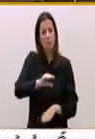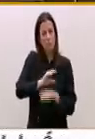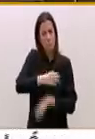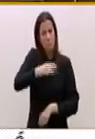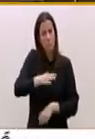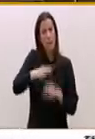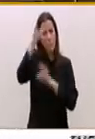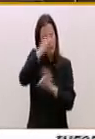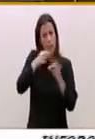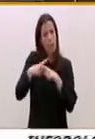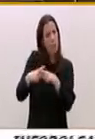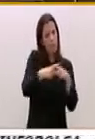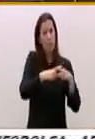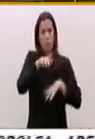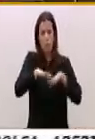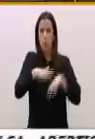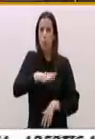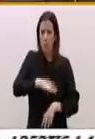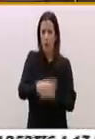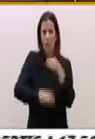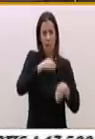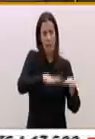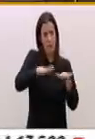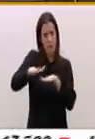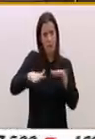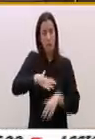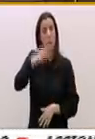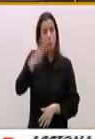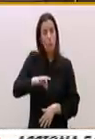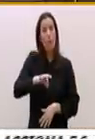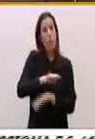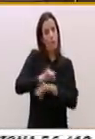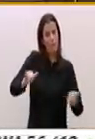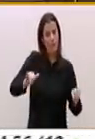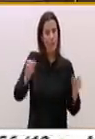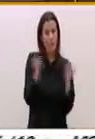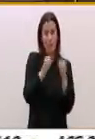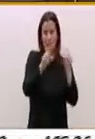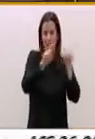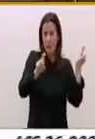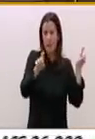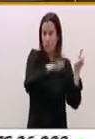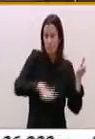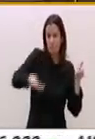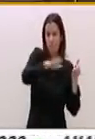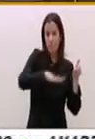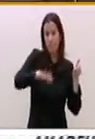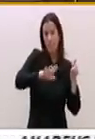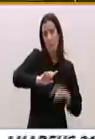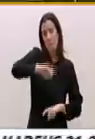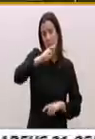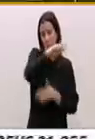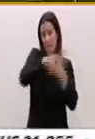reparto más justos y equitativos. Podía haber compensado a las pequeñas explotaciones situadas mayoritariamente en Galicia